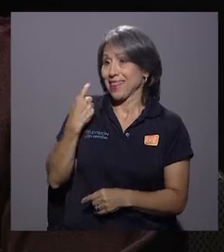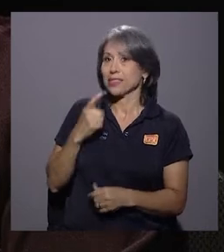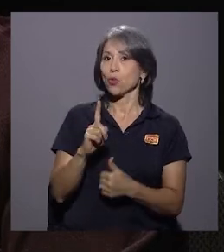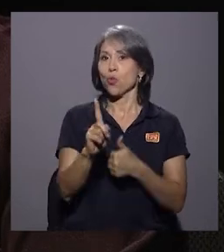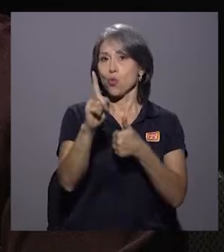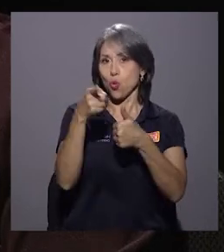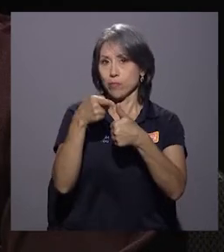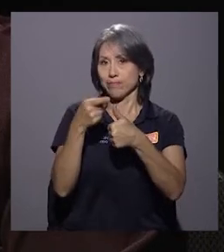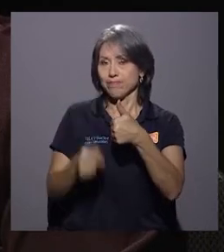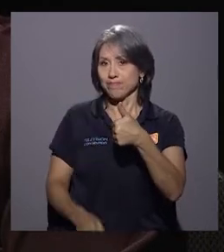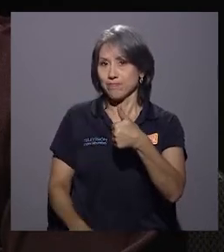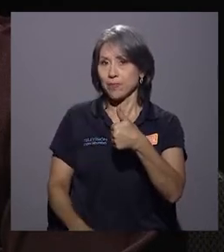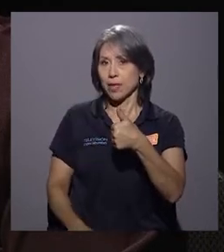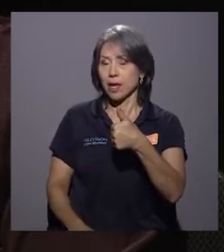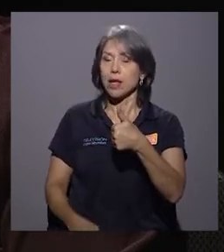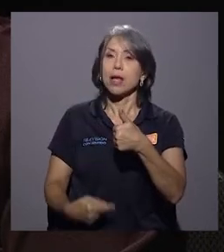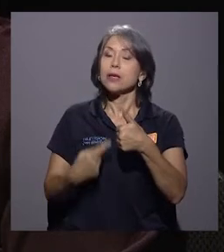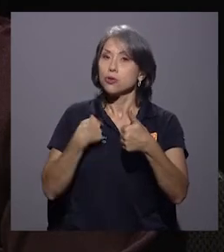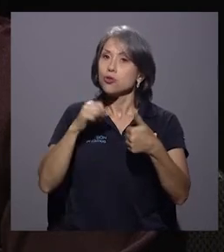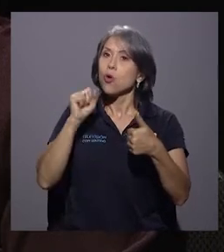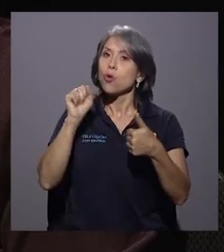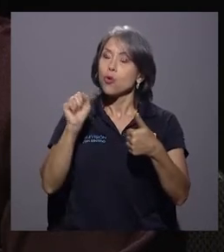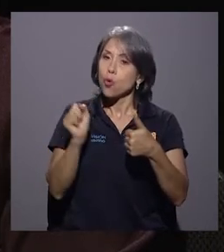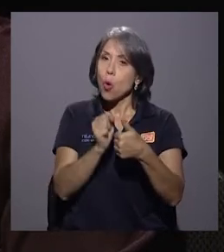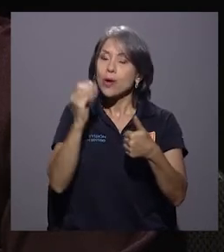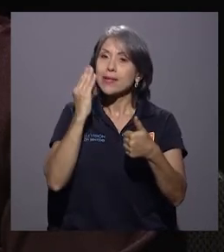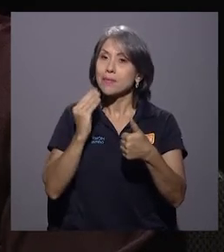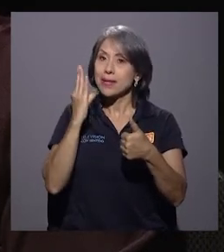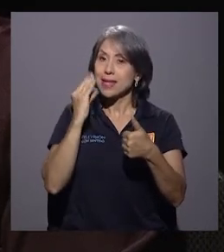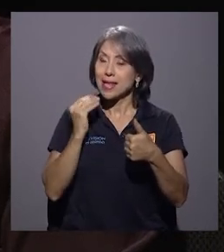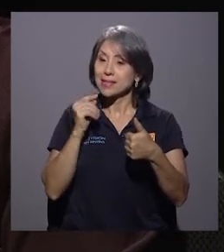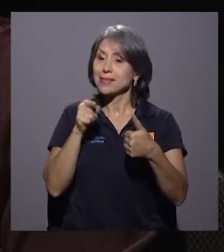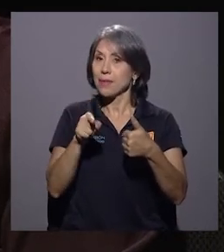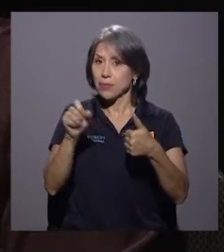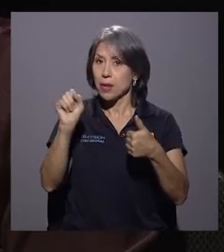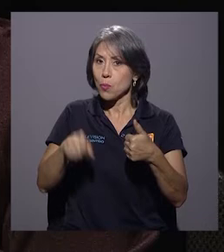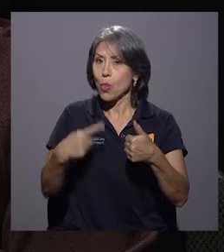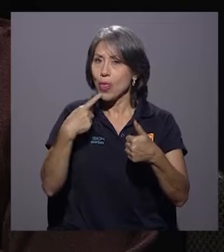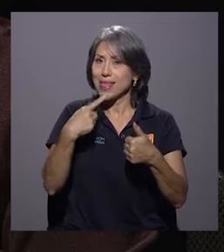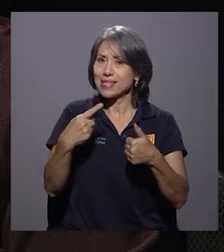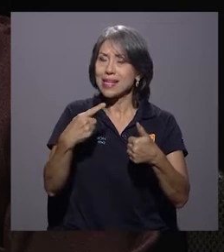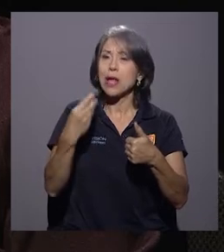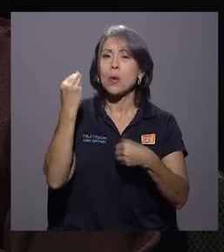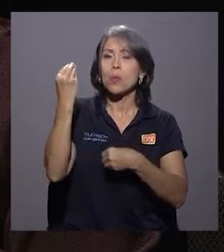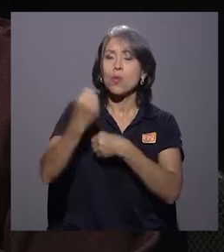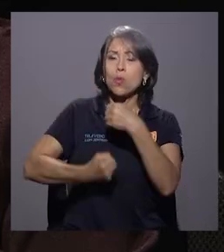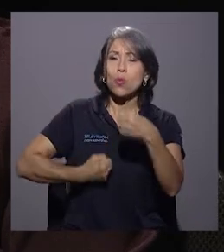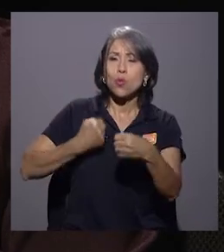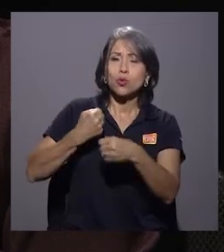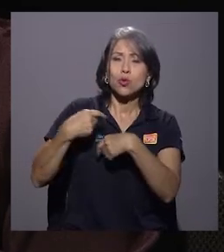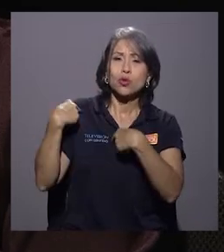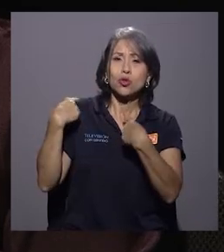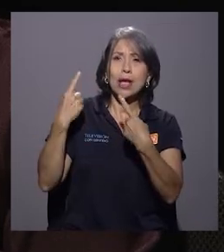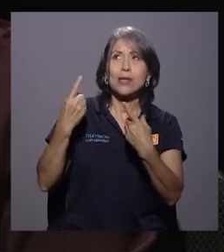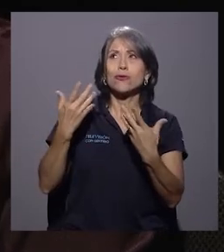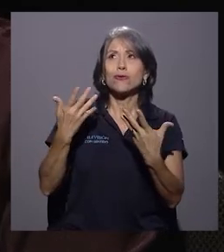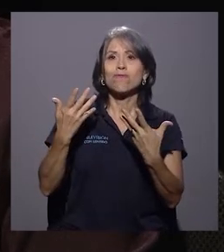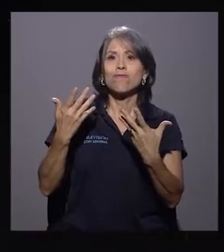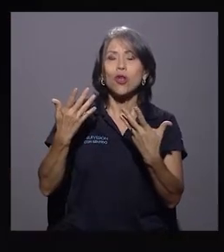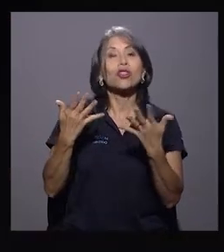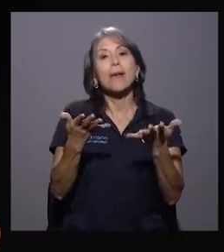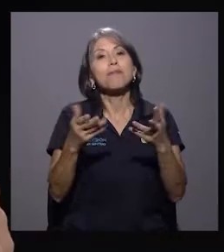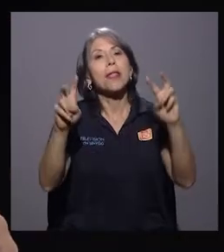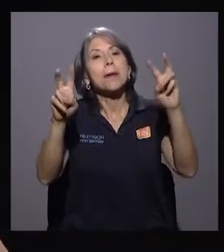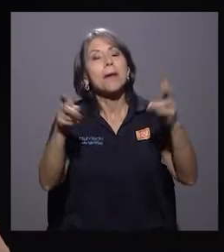experiencia en el tema de que desde hace muchos años, cuando la violencia no tiene horario,